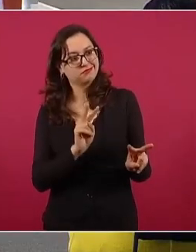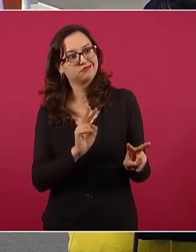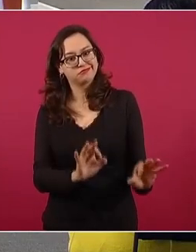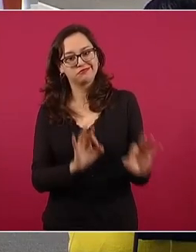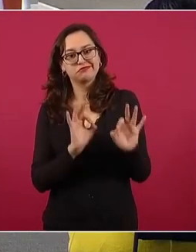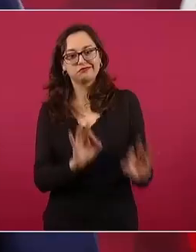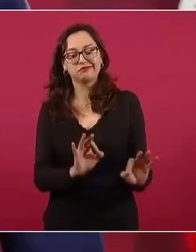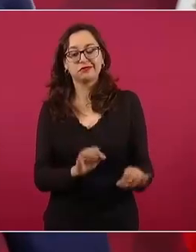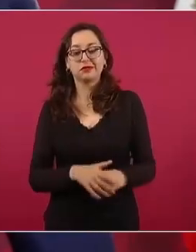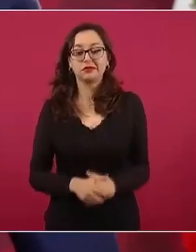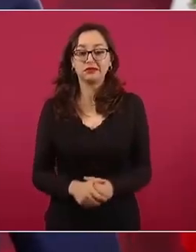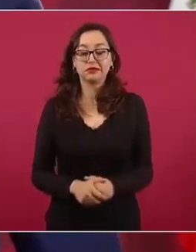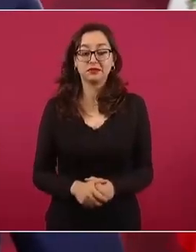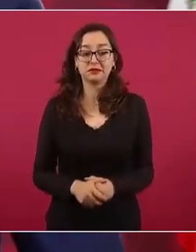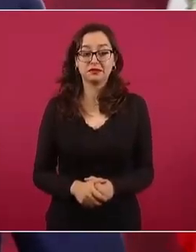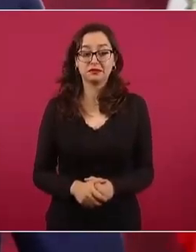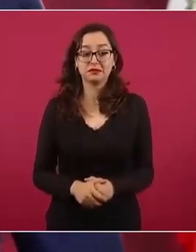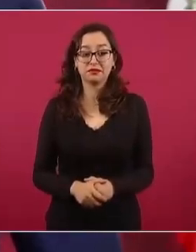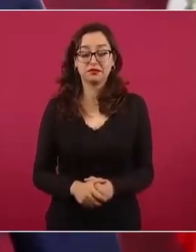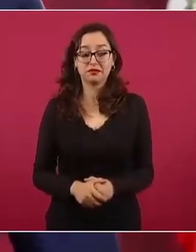Si no hacen eso,